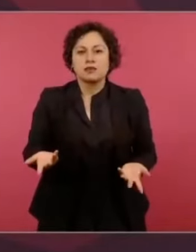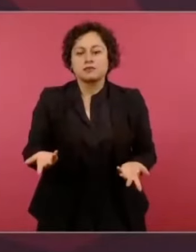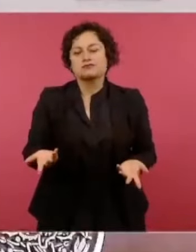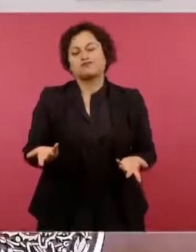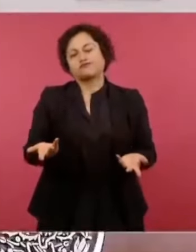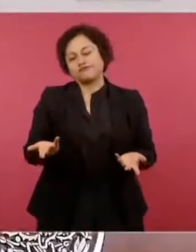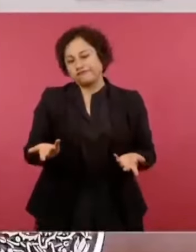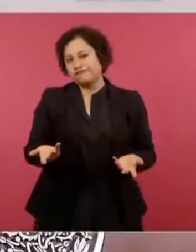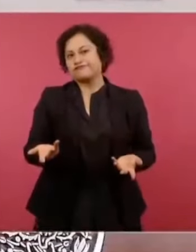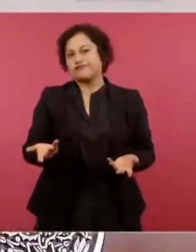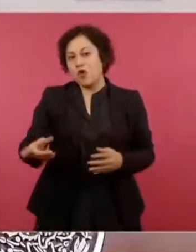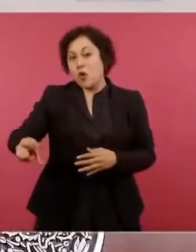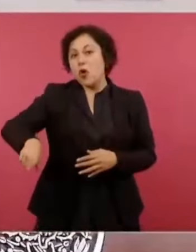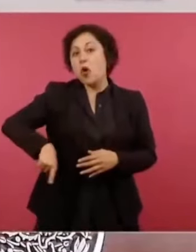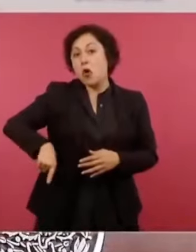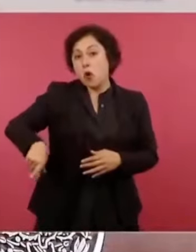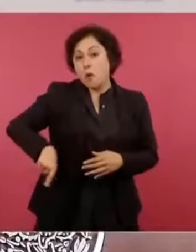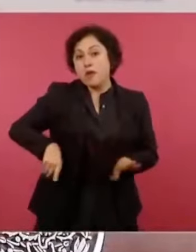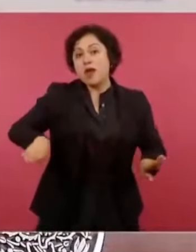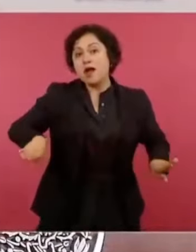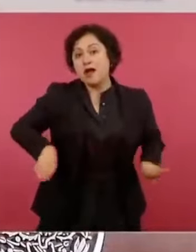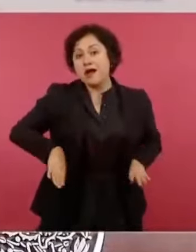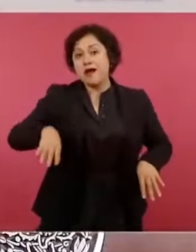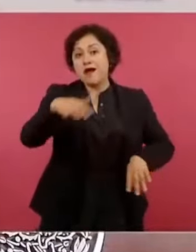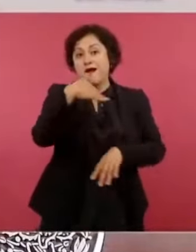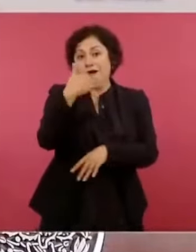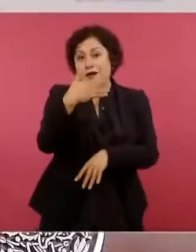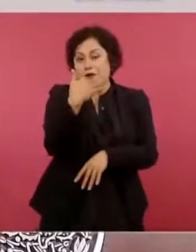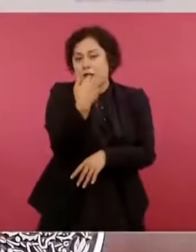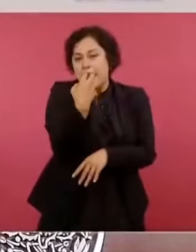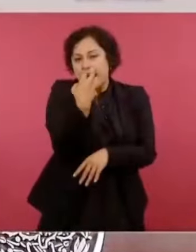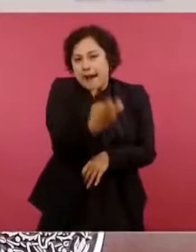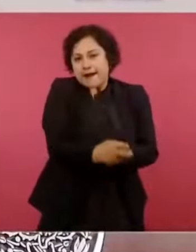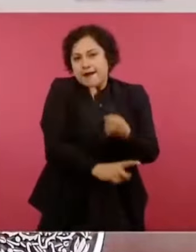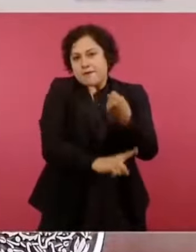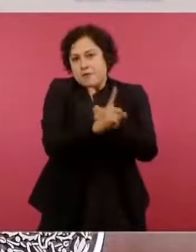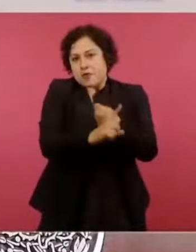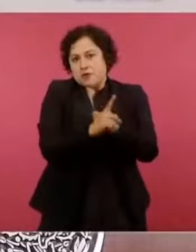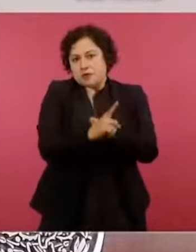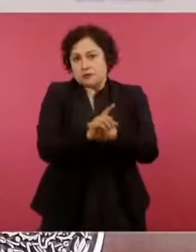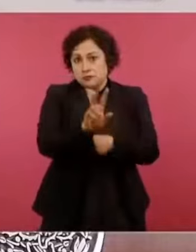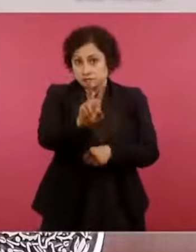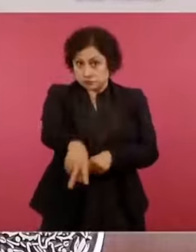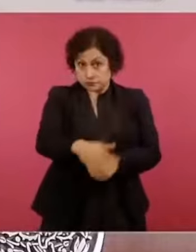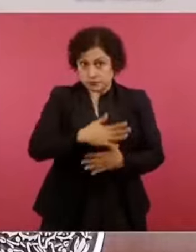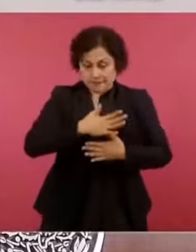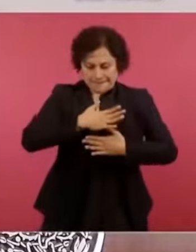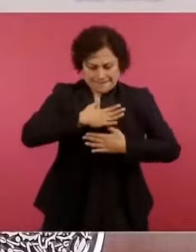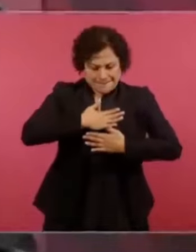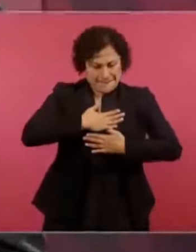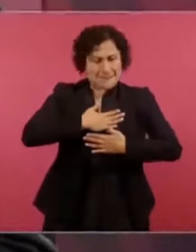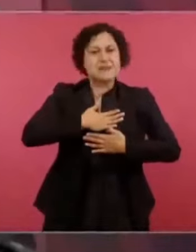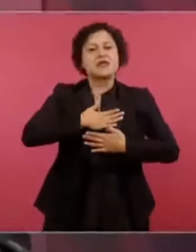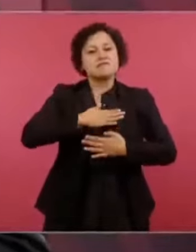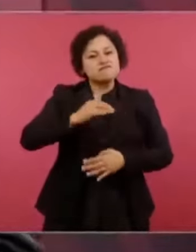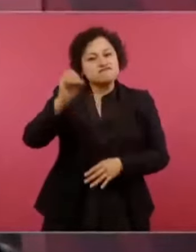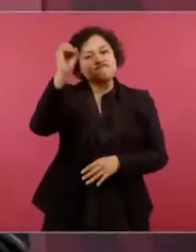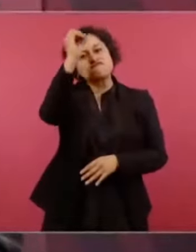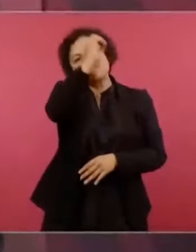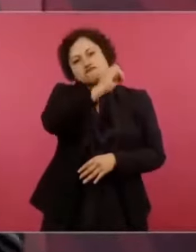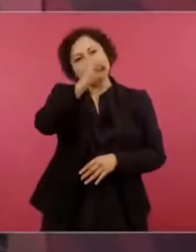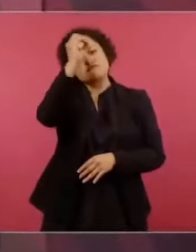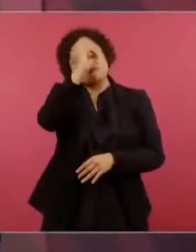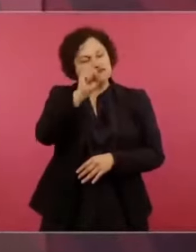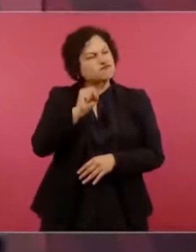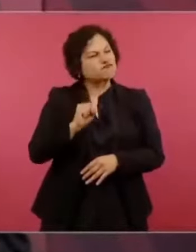Yo estoy convencido de eso, la corrupción hay que acabarla no sólo por razones de